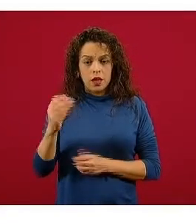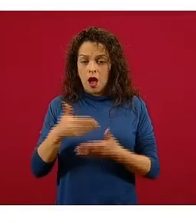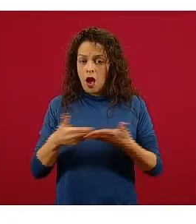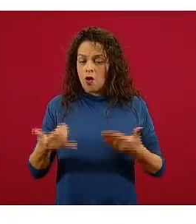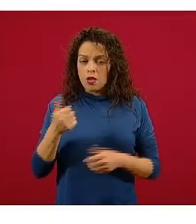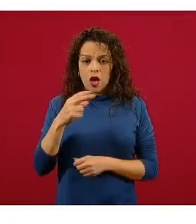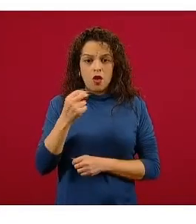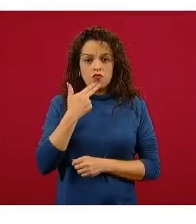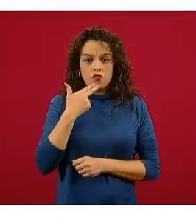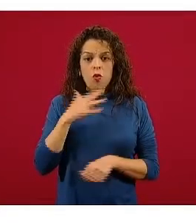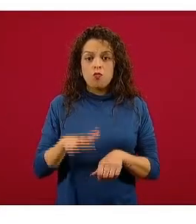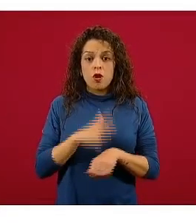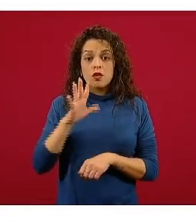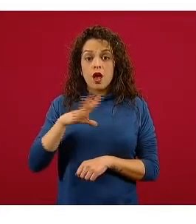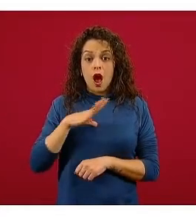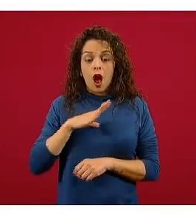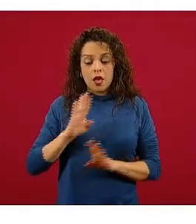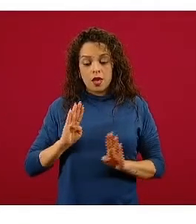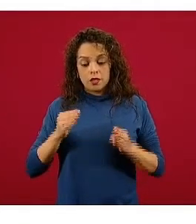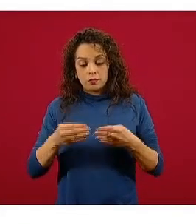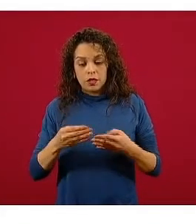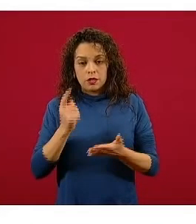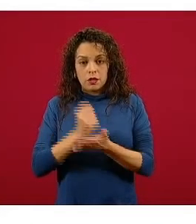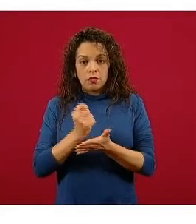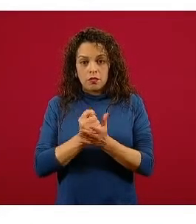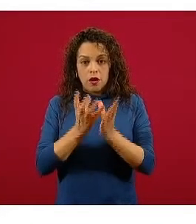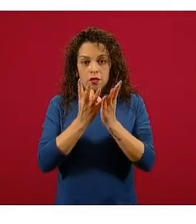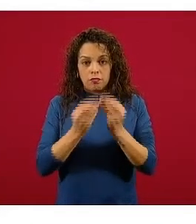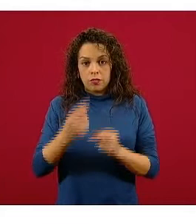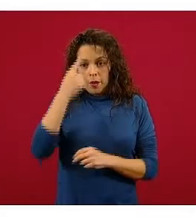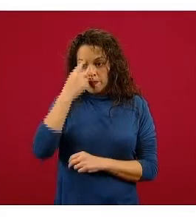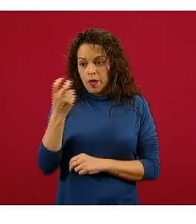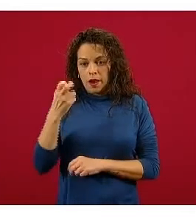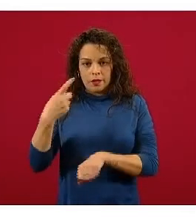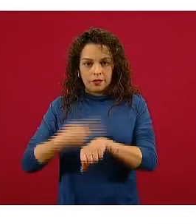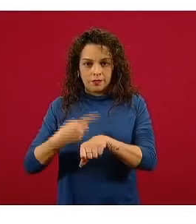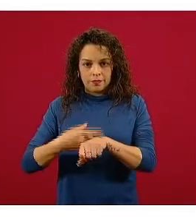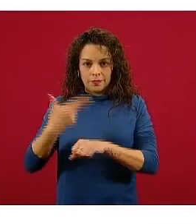se usa porque hoy existe un tratamiento específico contra la hepatitis C.